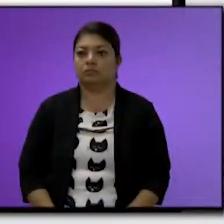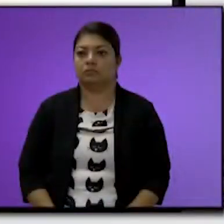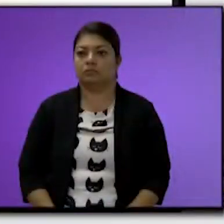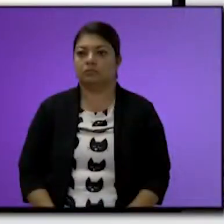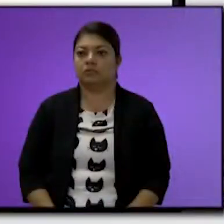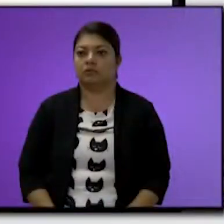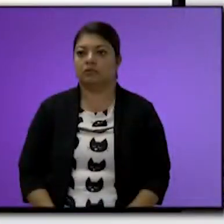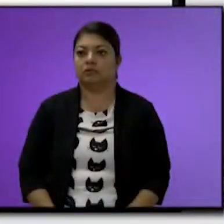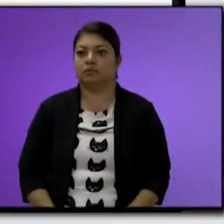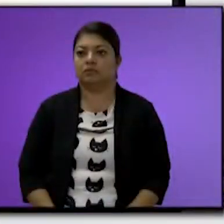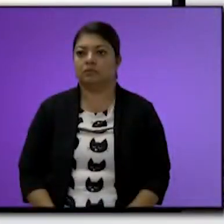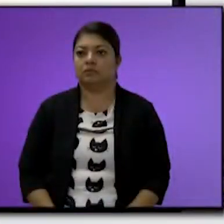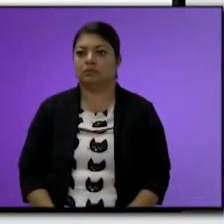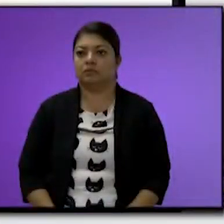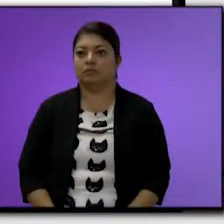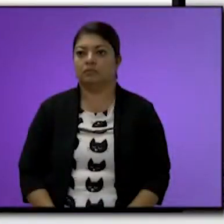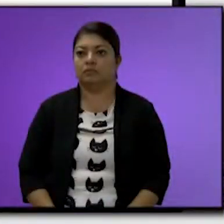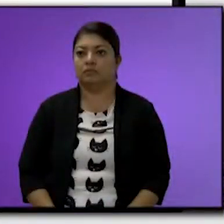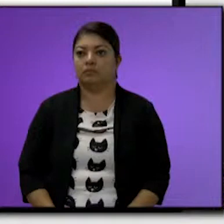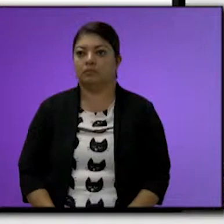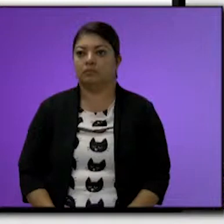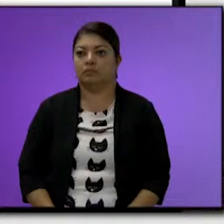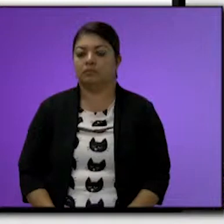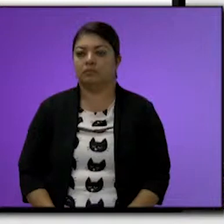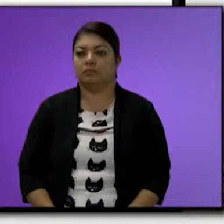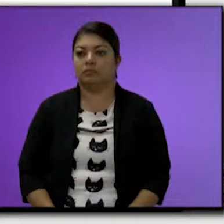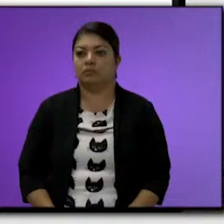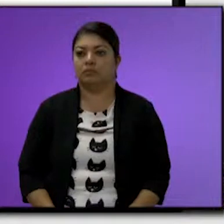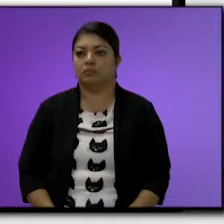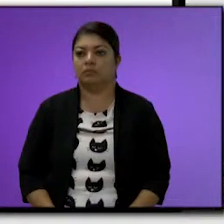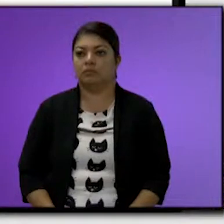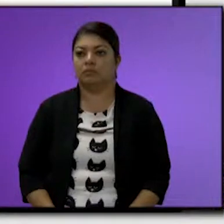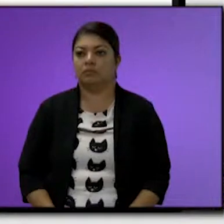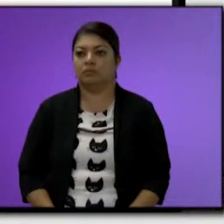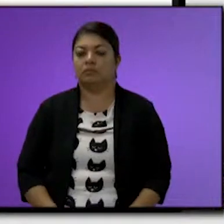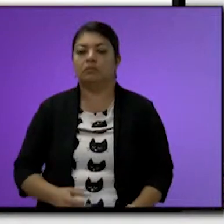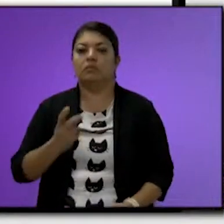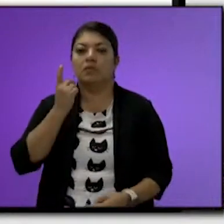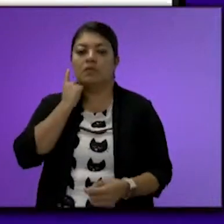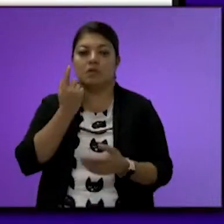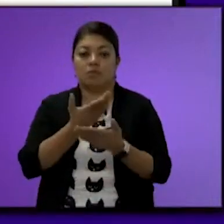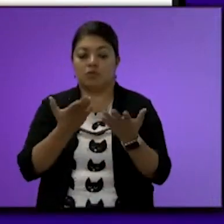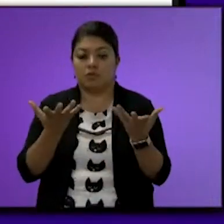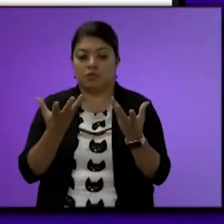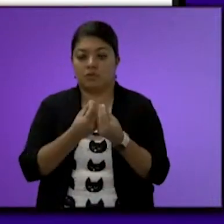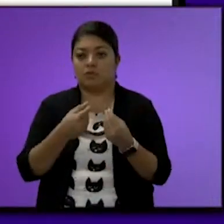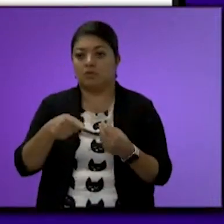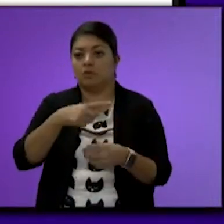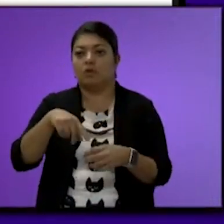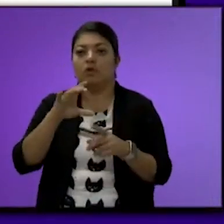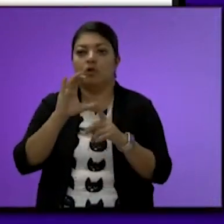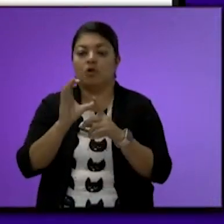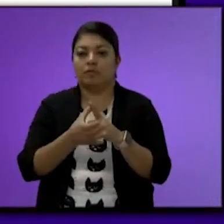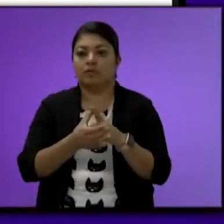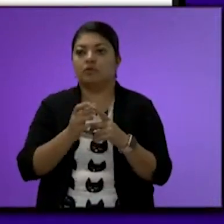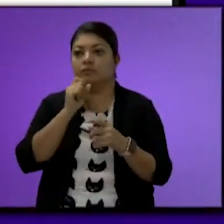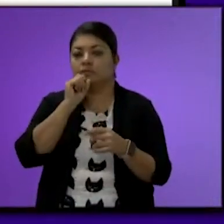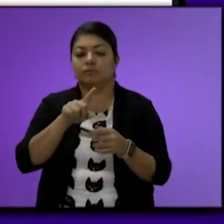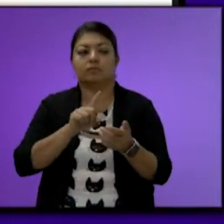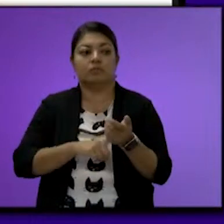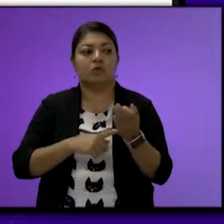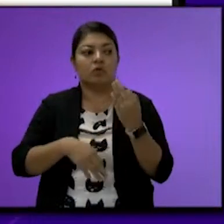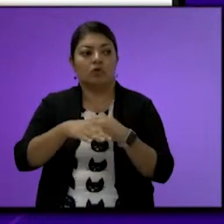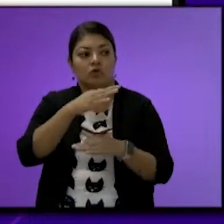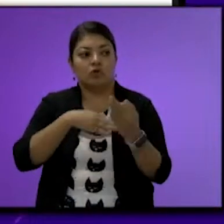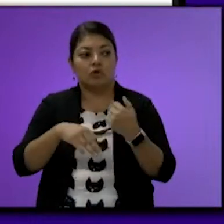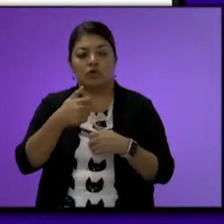Buenas tardes tengan todos ustedes la bienvenida a mis compañeras y compañeros diputados integrantes de esta comisión así como a todas y